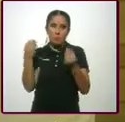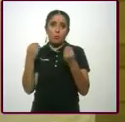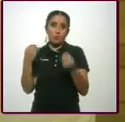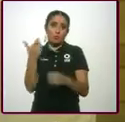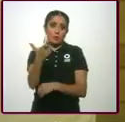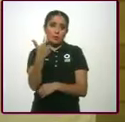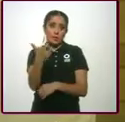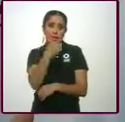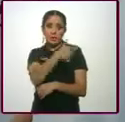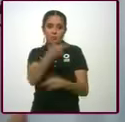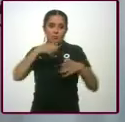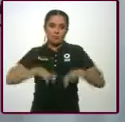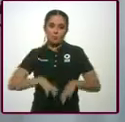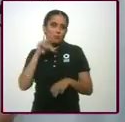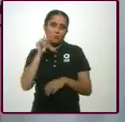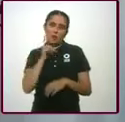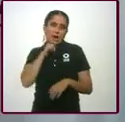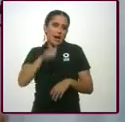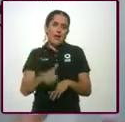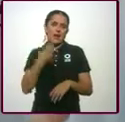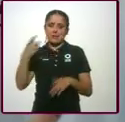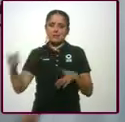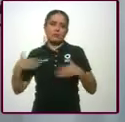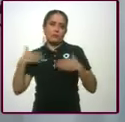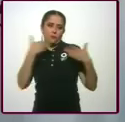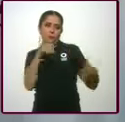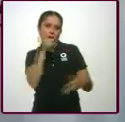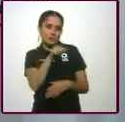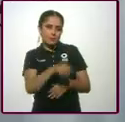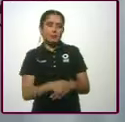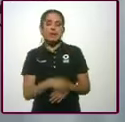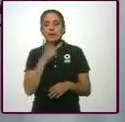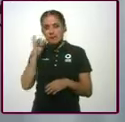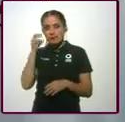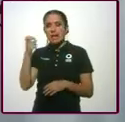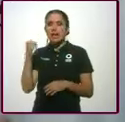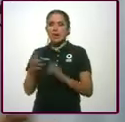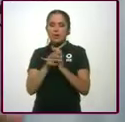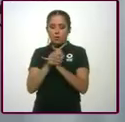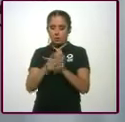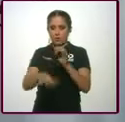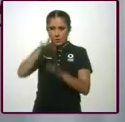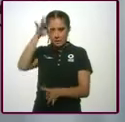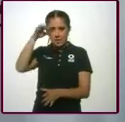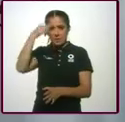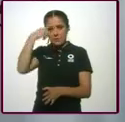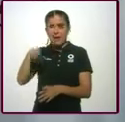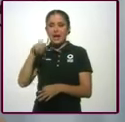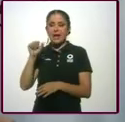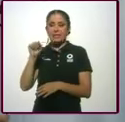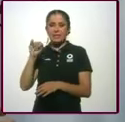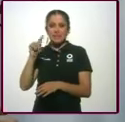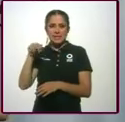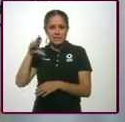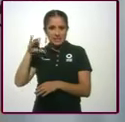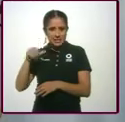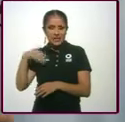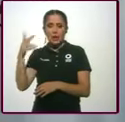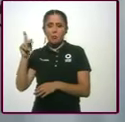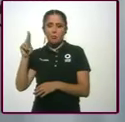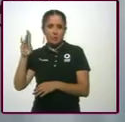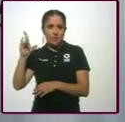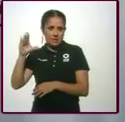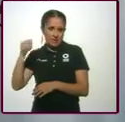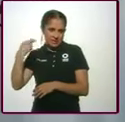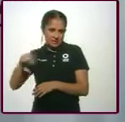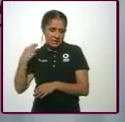es. Fíjate que más que nada aquí, como lo dice el nombre de la Lotería Nacional para la Asistencia Pública, desde el